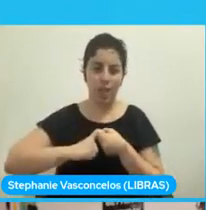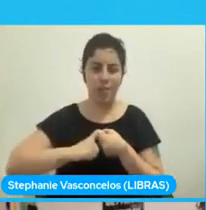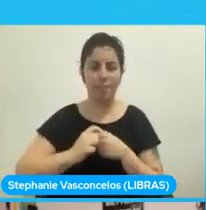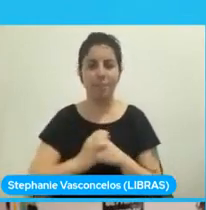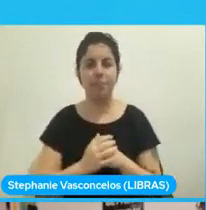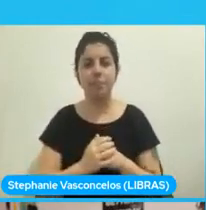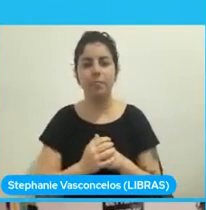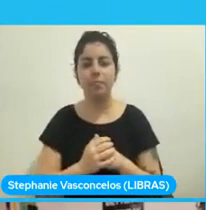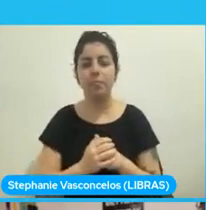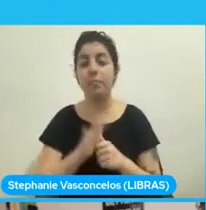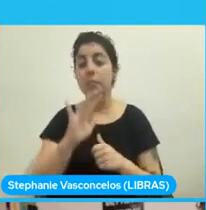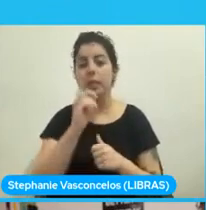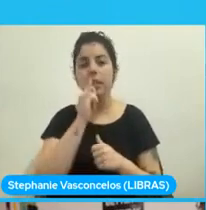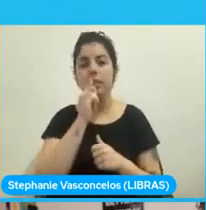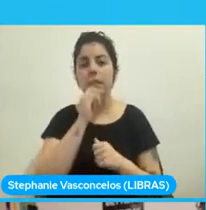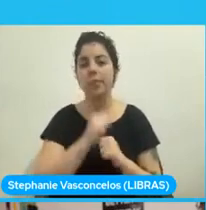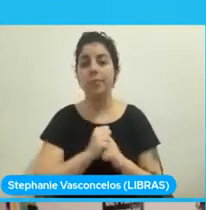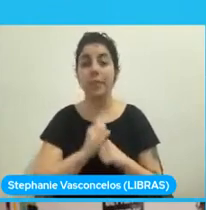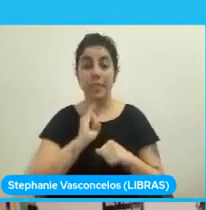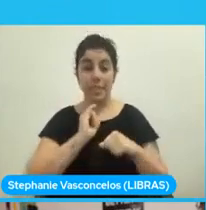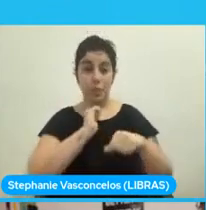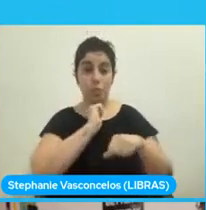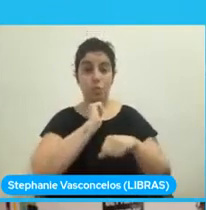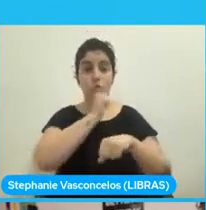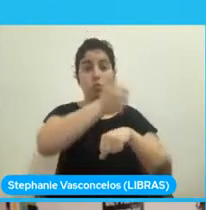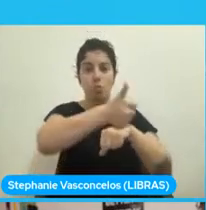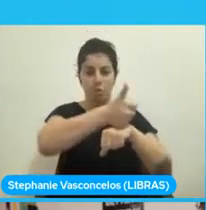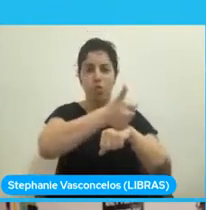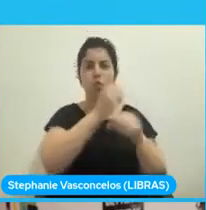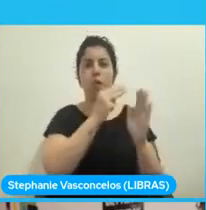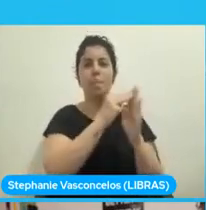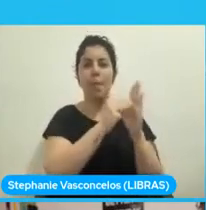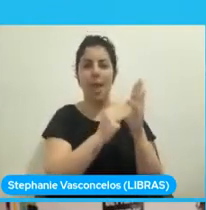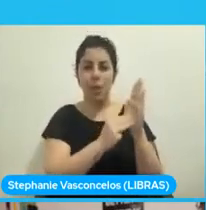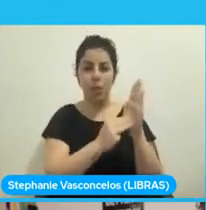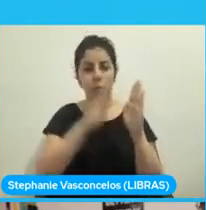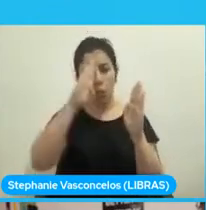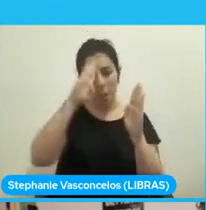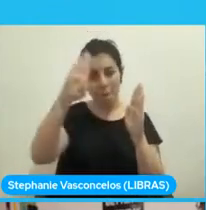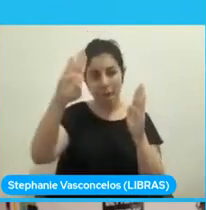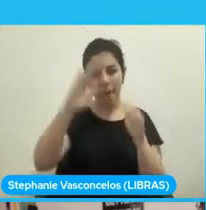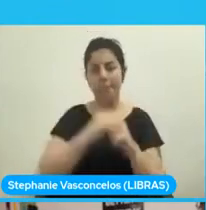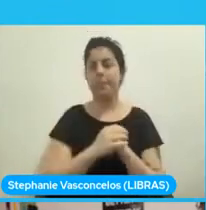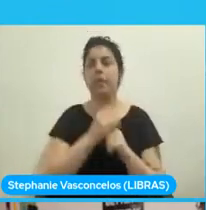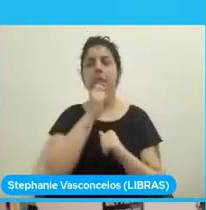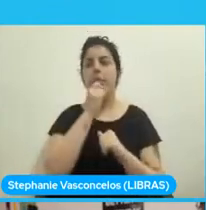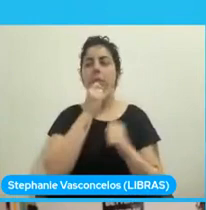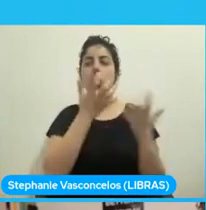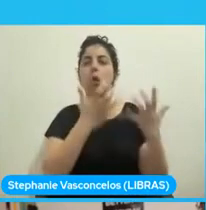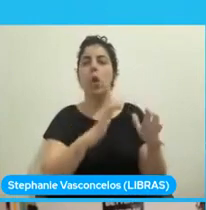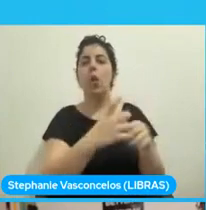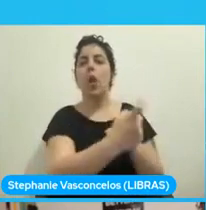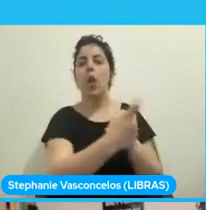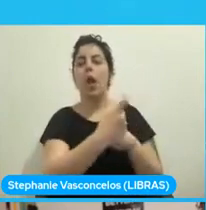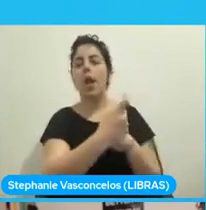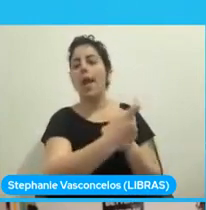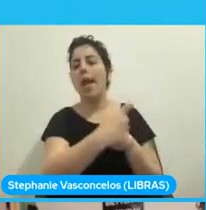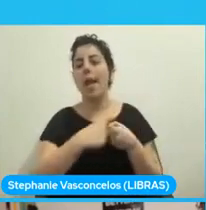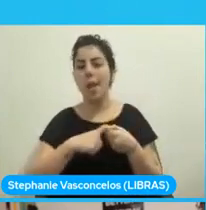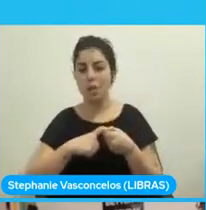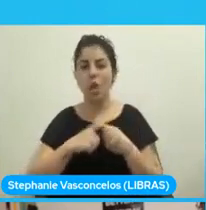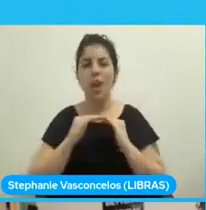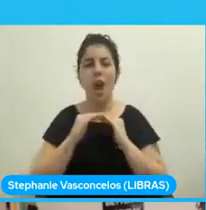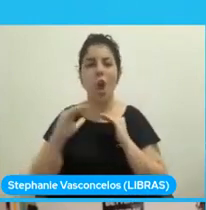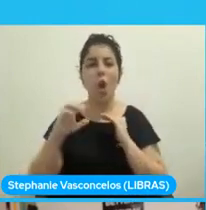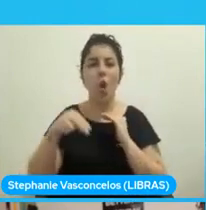Si cambiamos el método main para que en vez de retornar la constante, nos